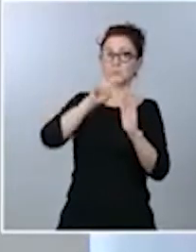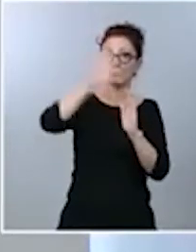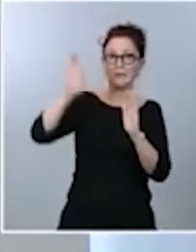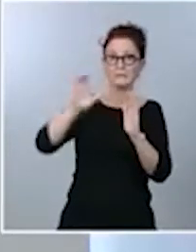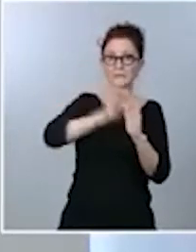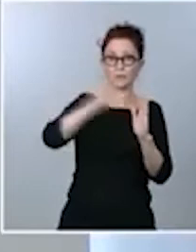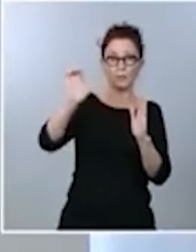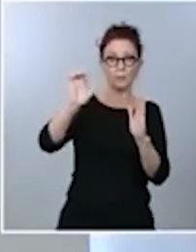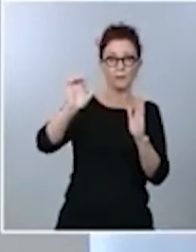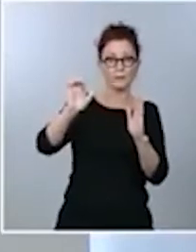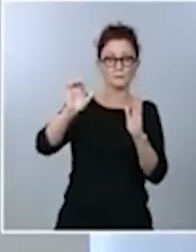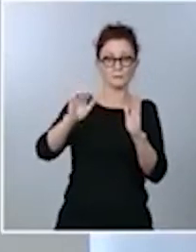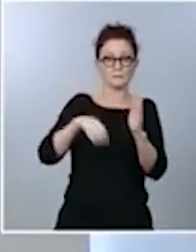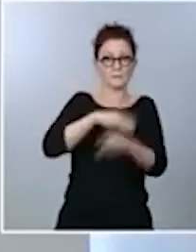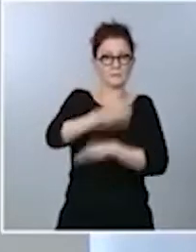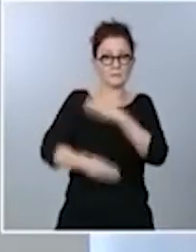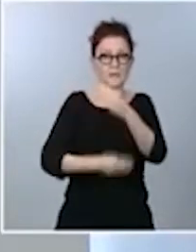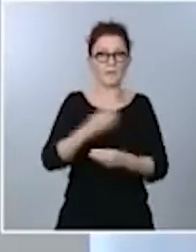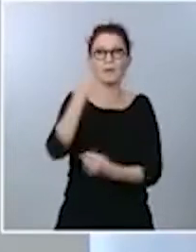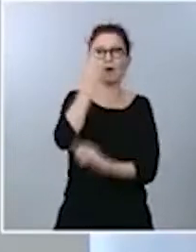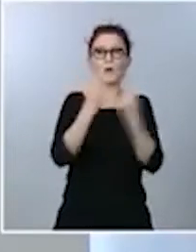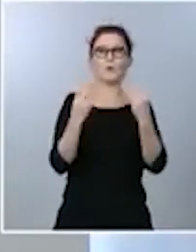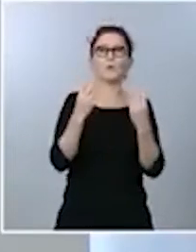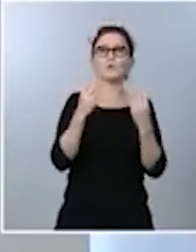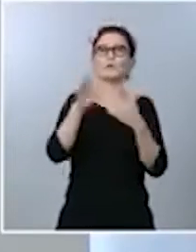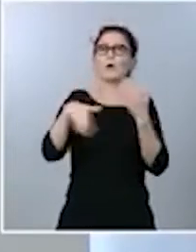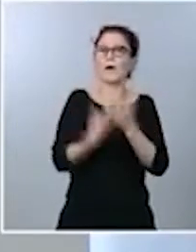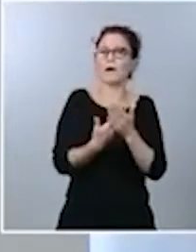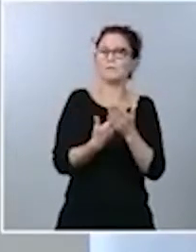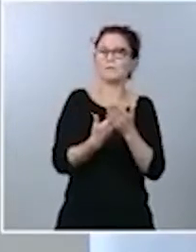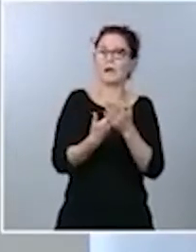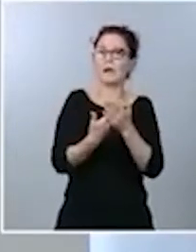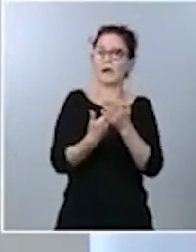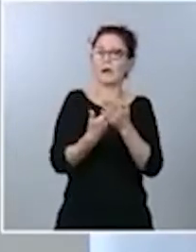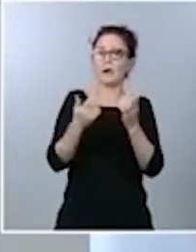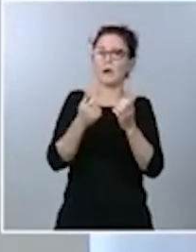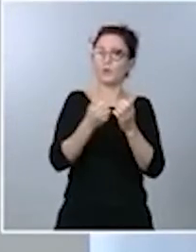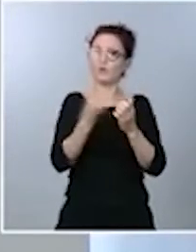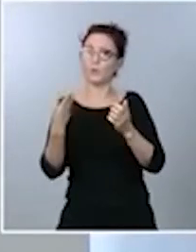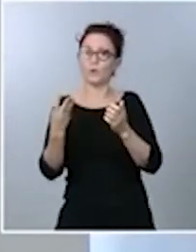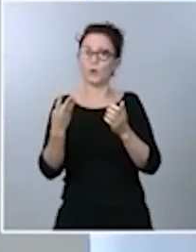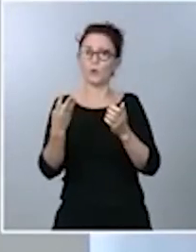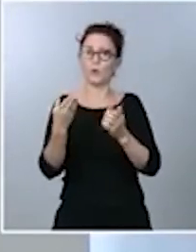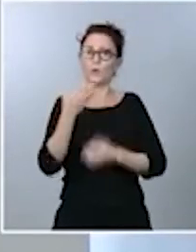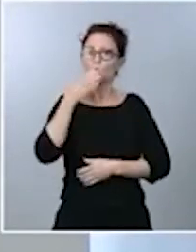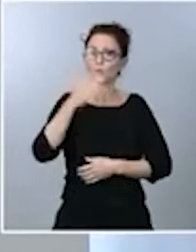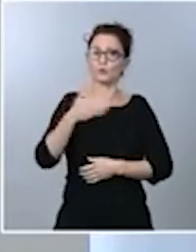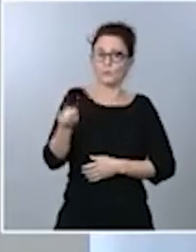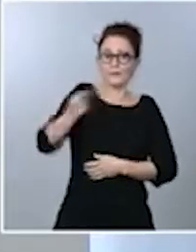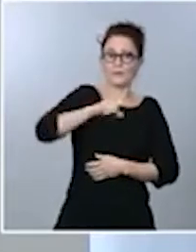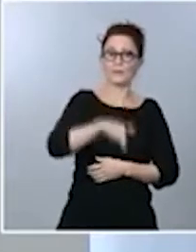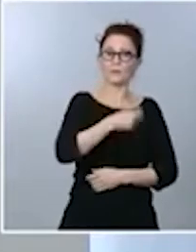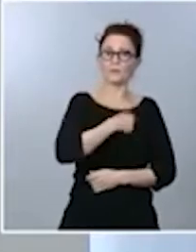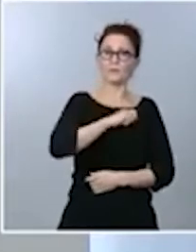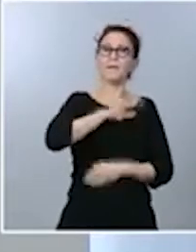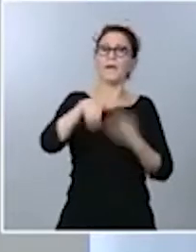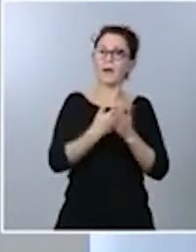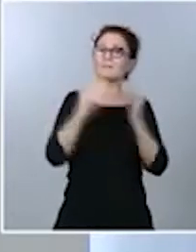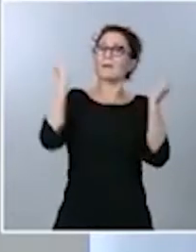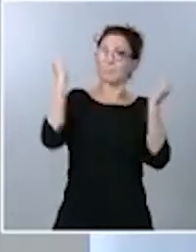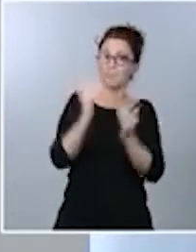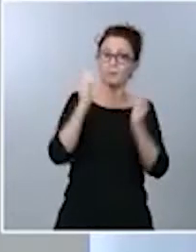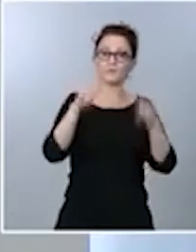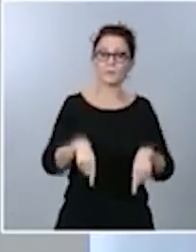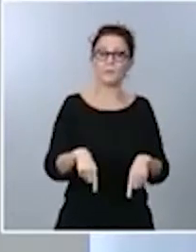acumuladas en algunos casos similares, en otros casos incluso inferiores. Requiere esta medida de un estado de alarma y vamos a